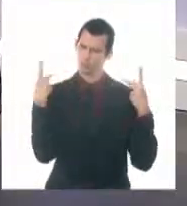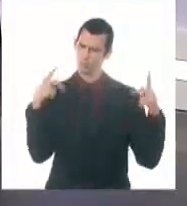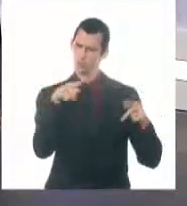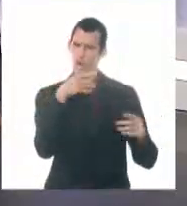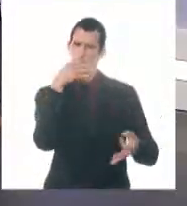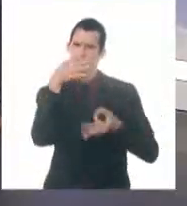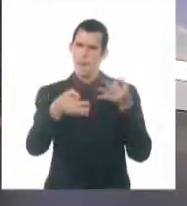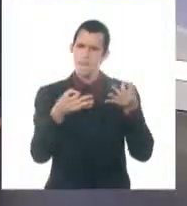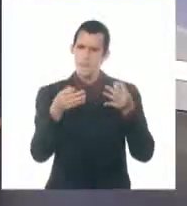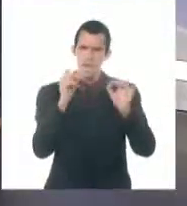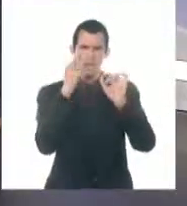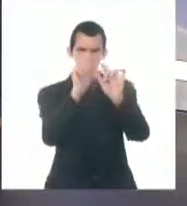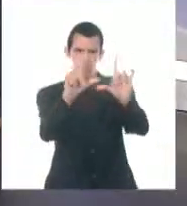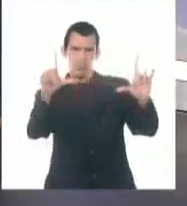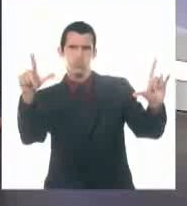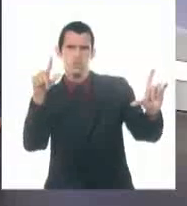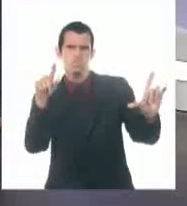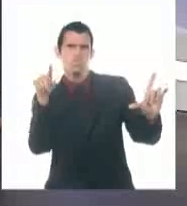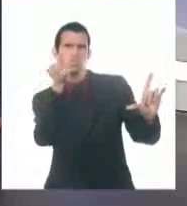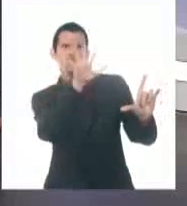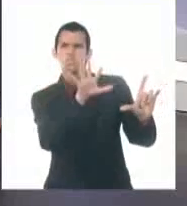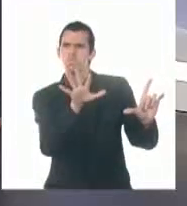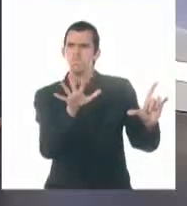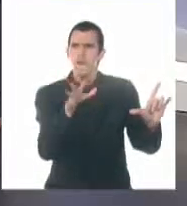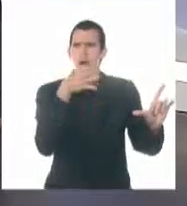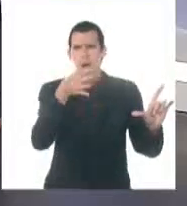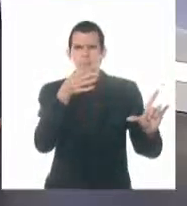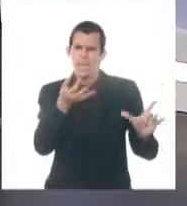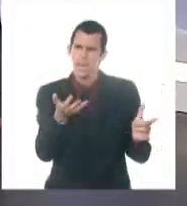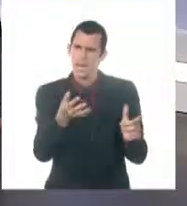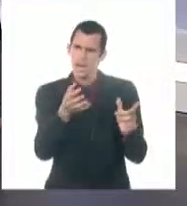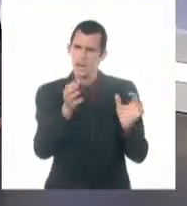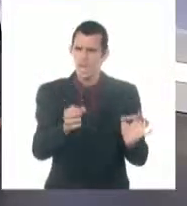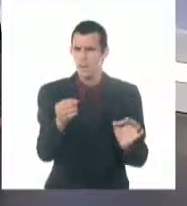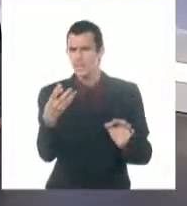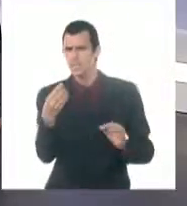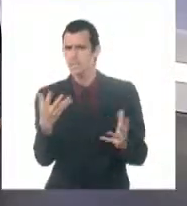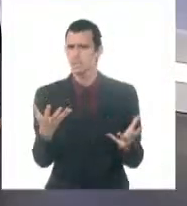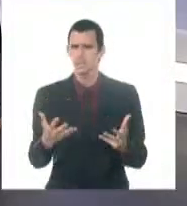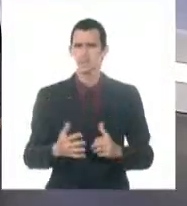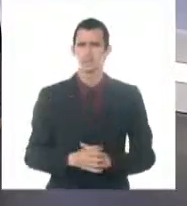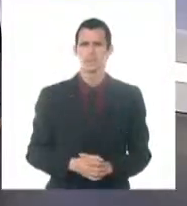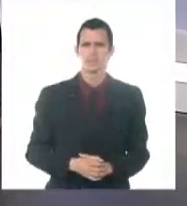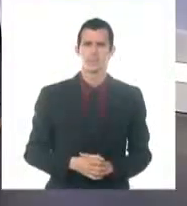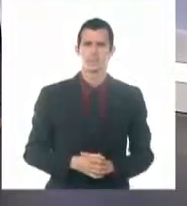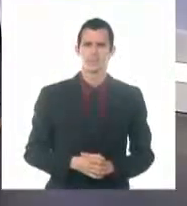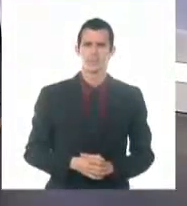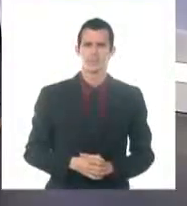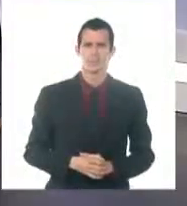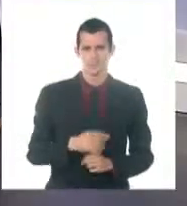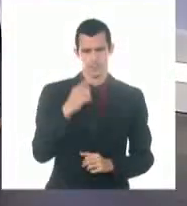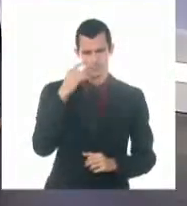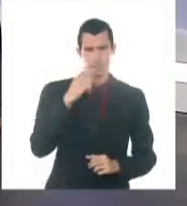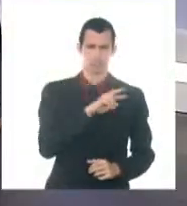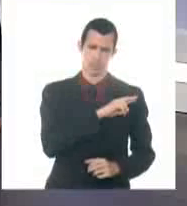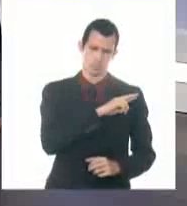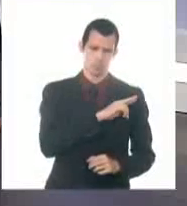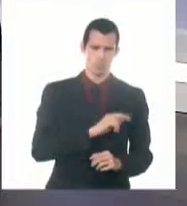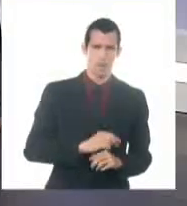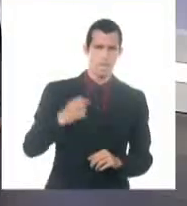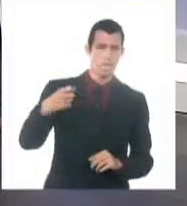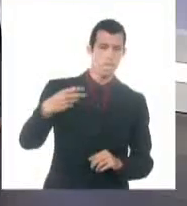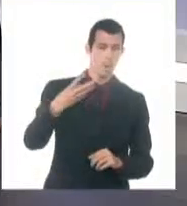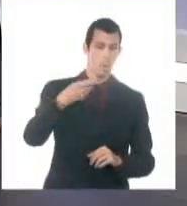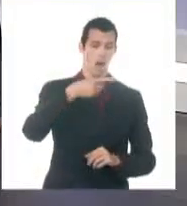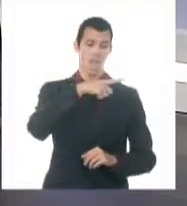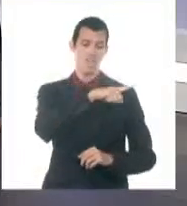¿Qué el ciclón de meteorología? En este caso, una tormenta subtropical.